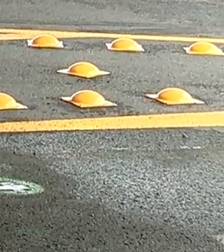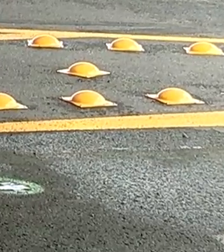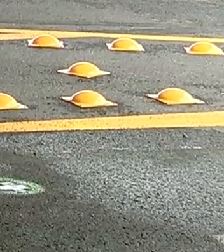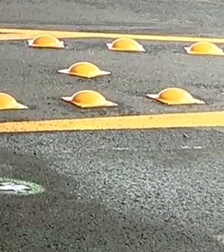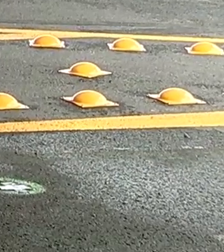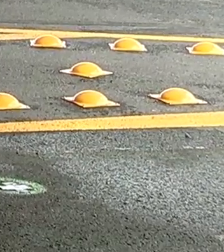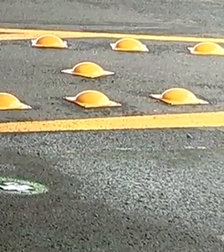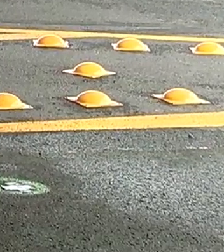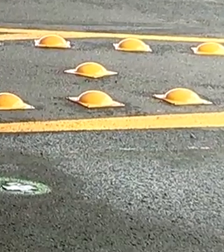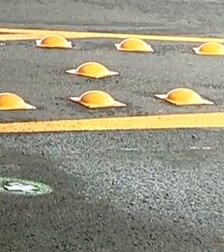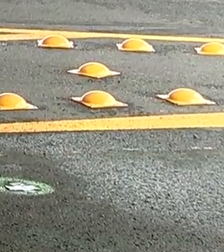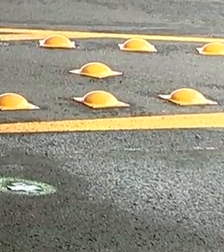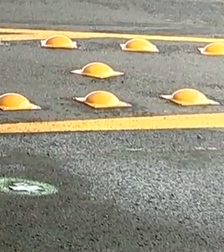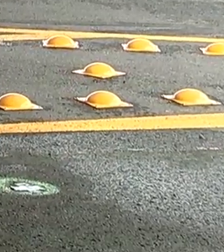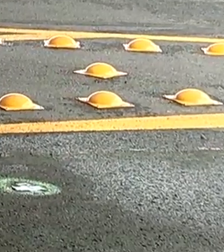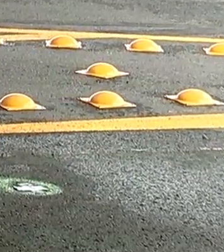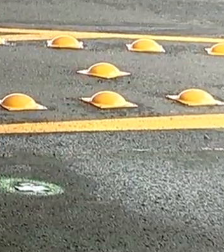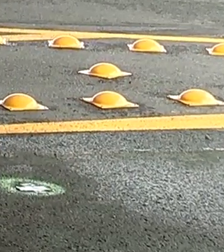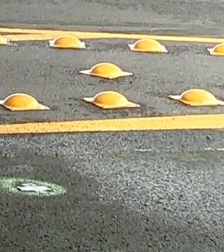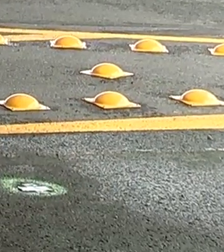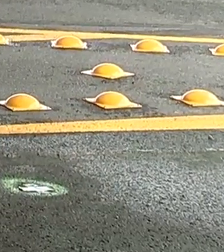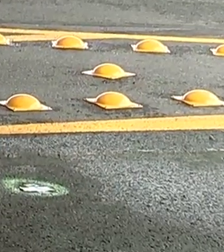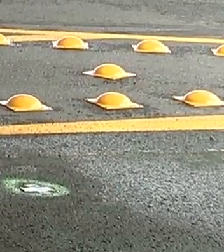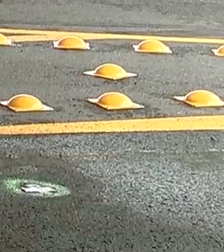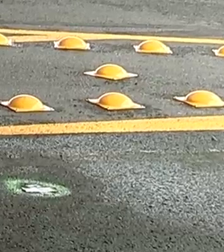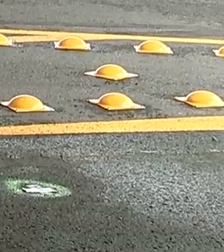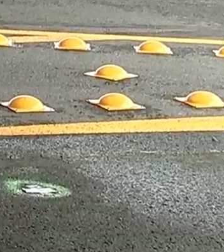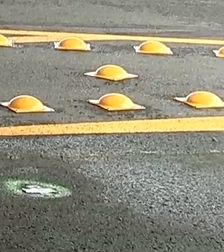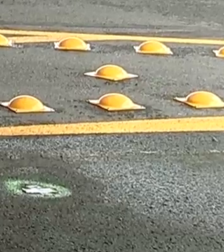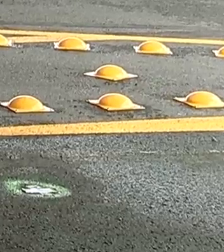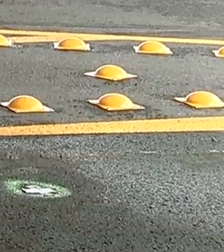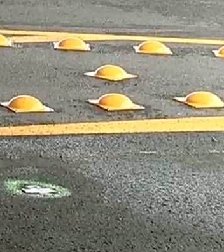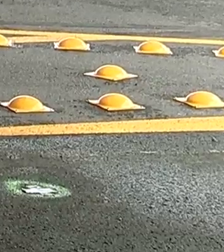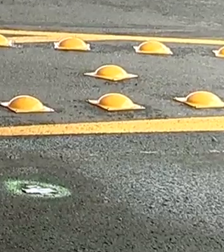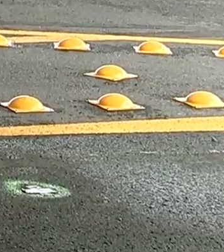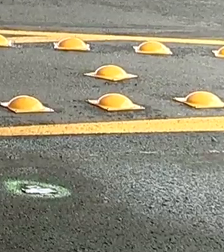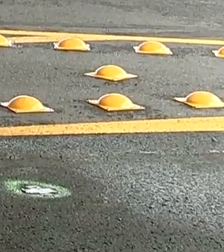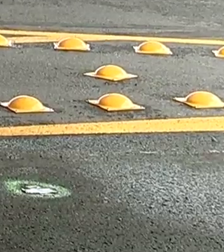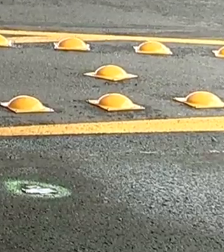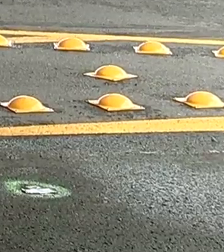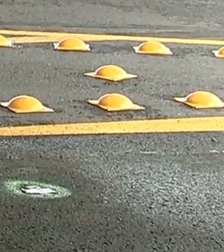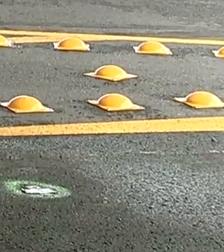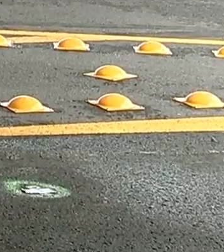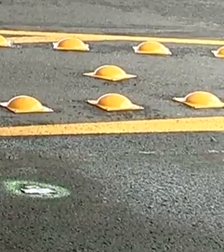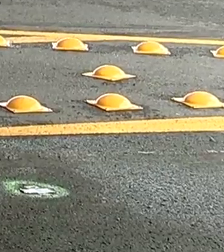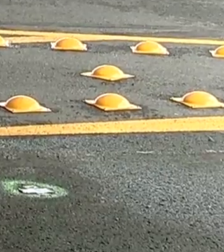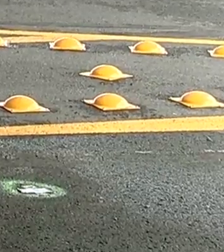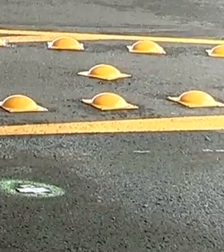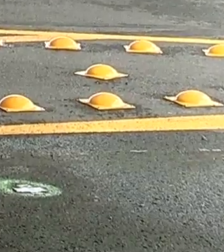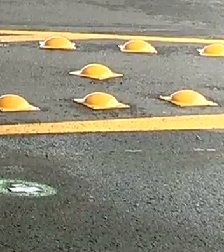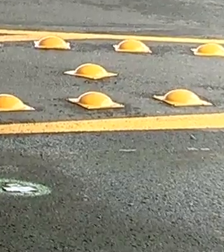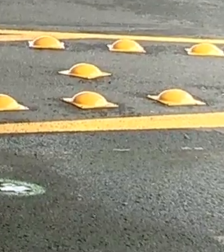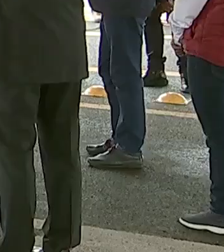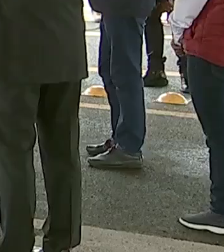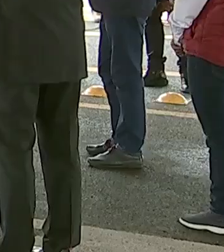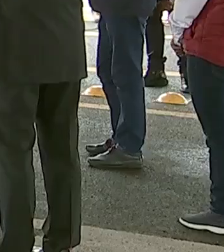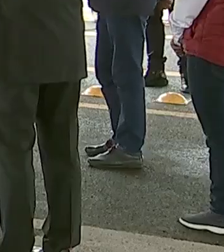Y aquí podemos ver dónde nos ubicamos exactamente en el estado de Tlaxcala. Aquí está la hora, señor.